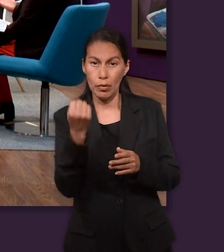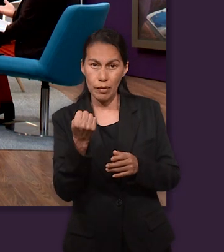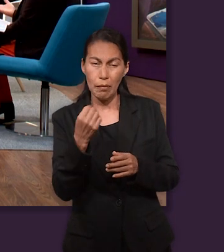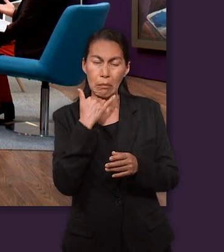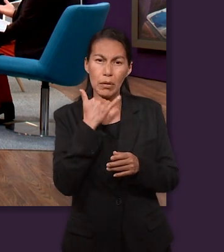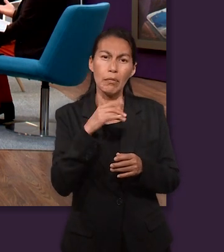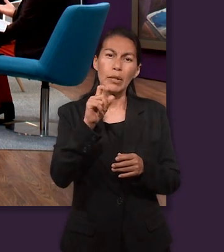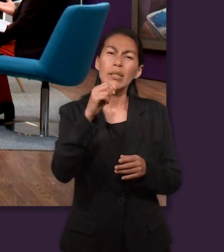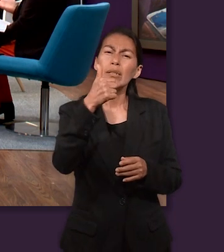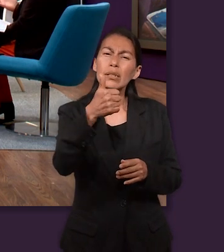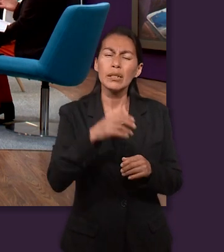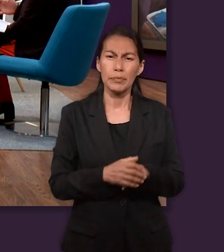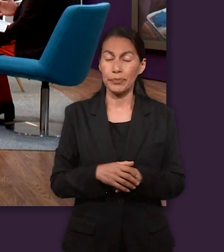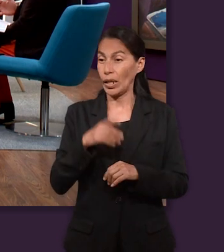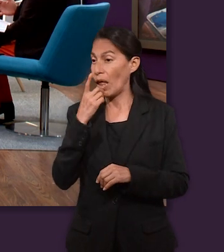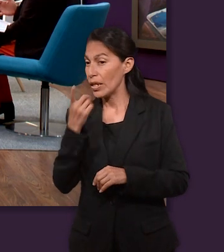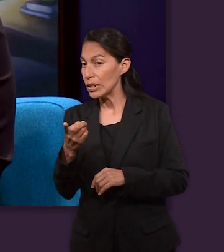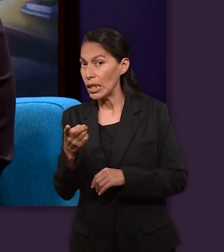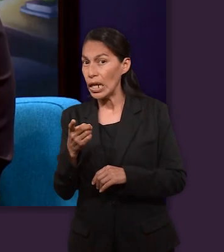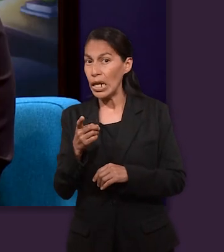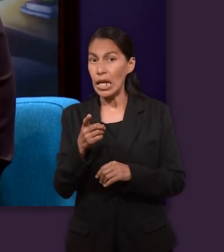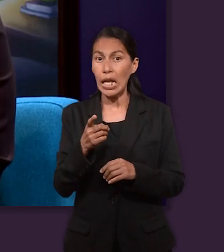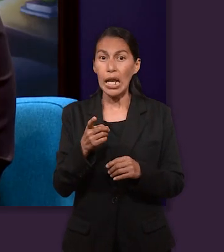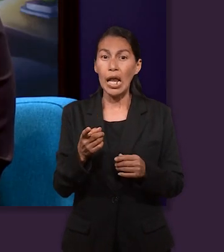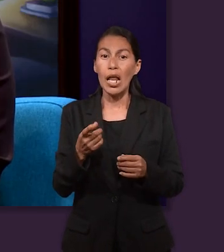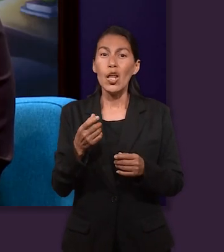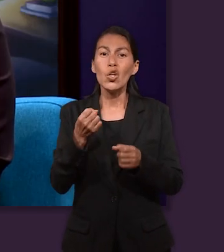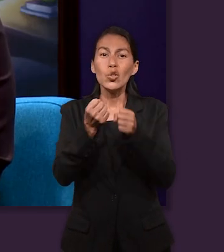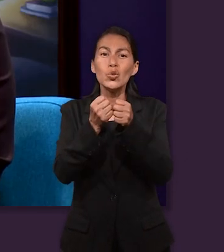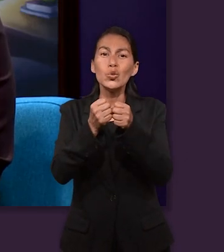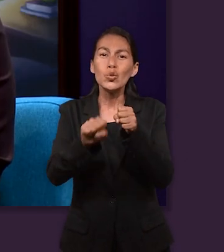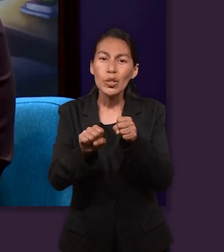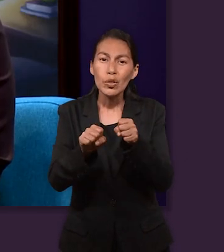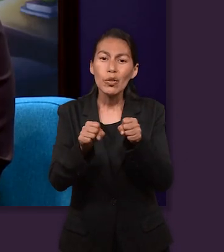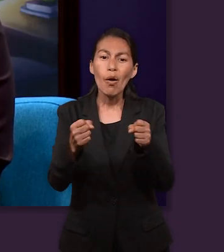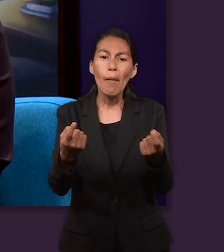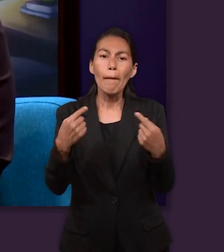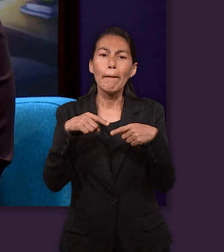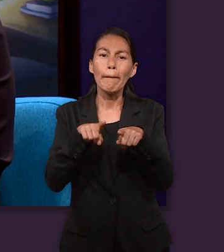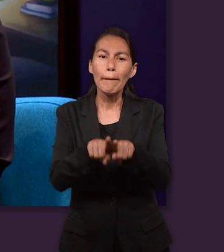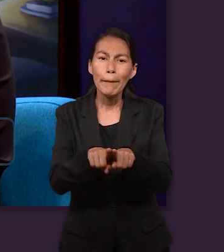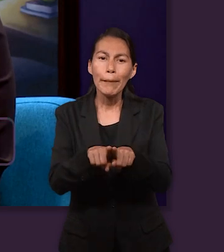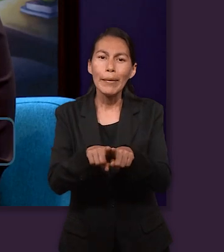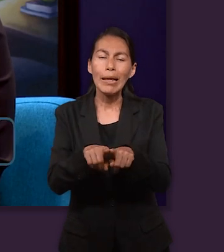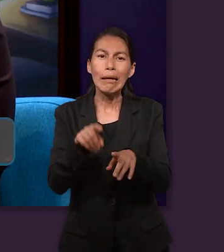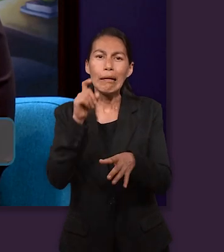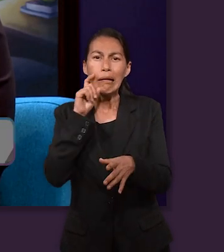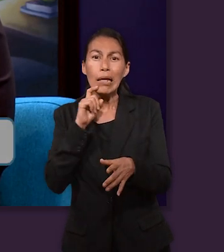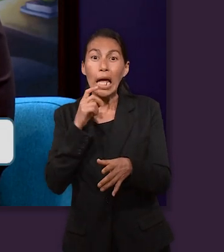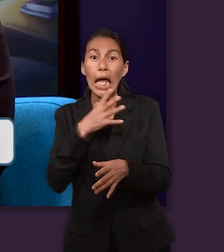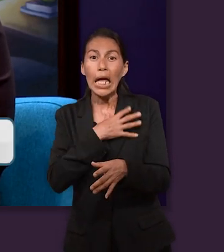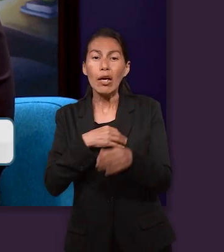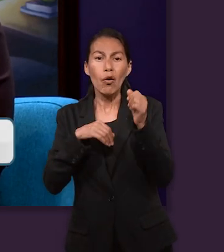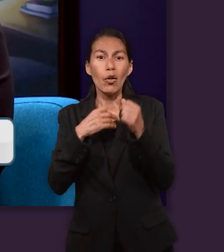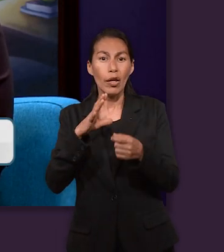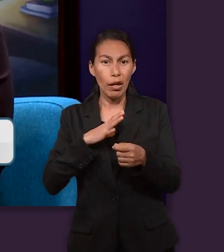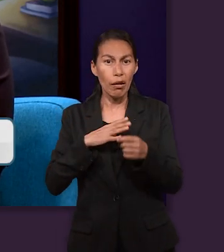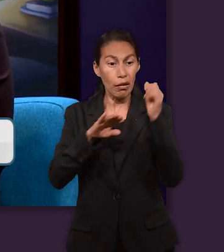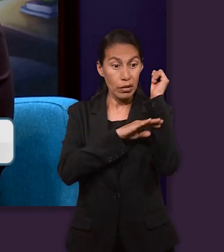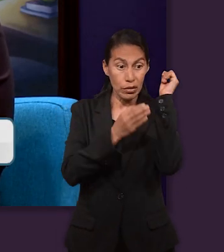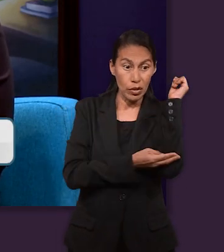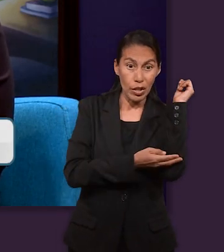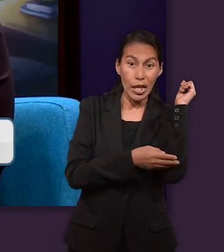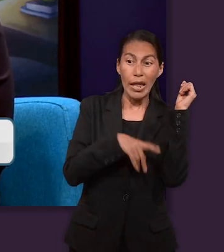ella queda embarazada de su suegro, cuando Judá los reconoció, Dios dijo, justa es ella que yo, por